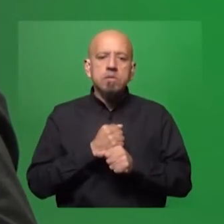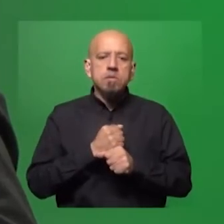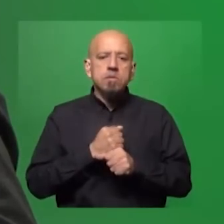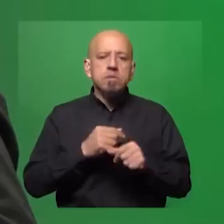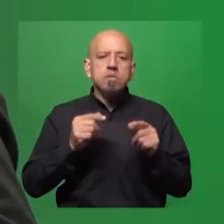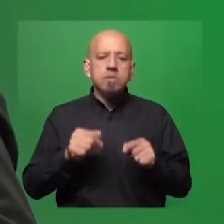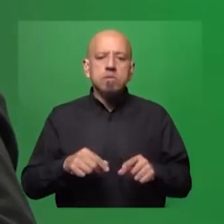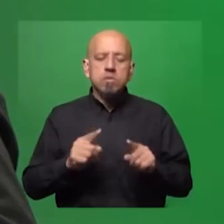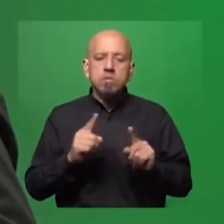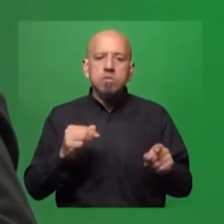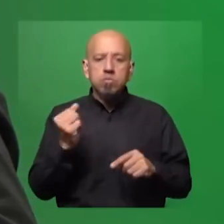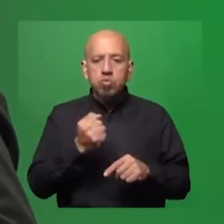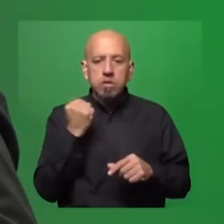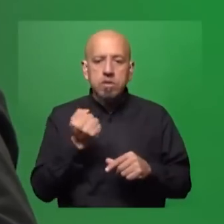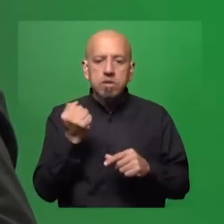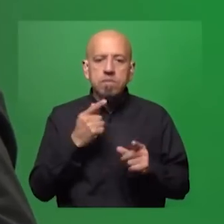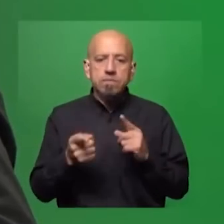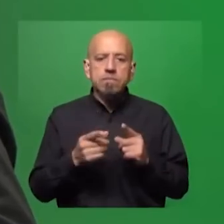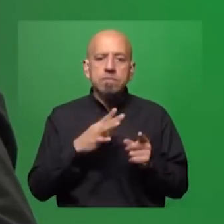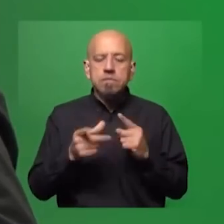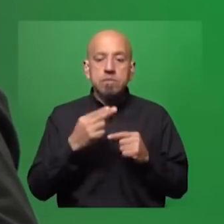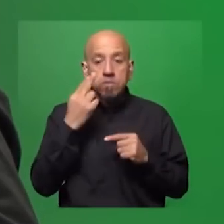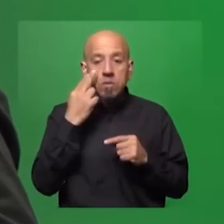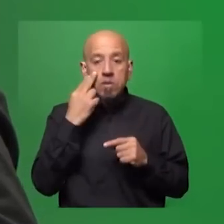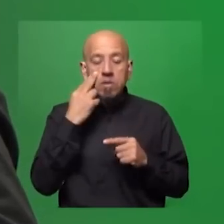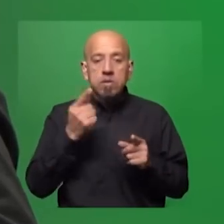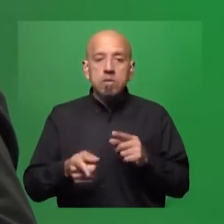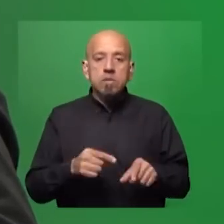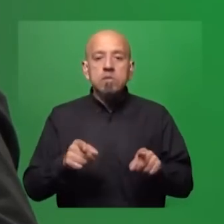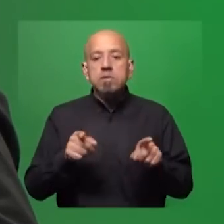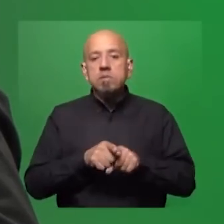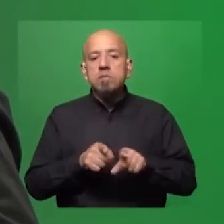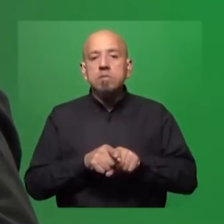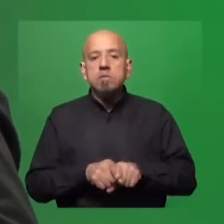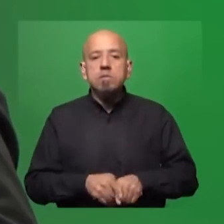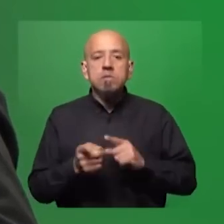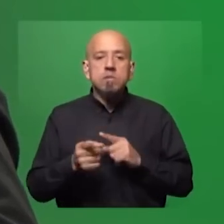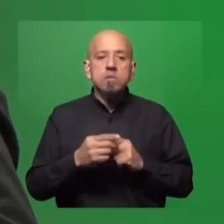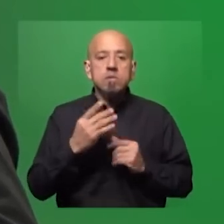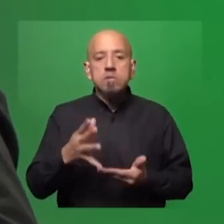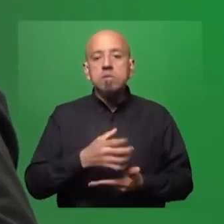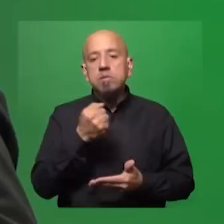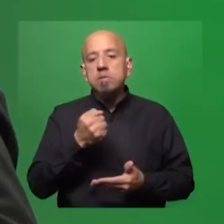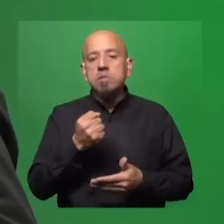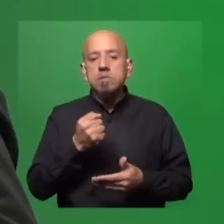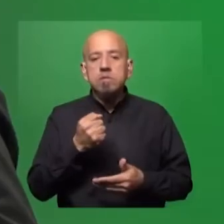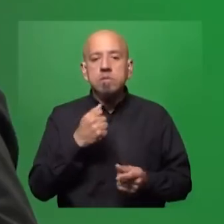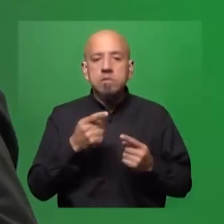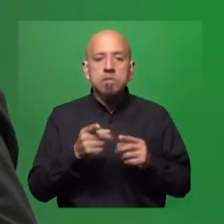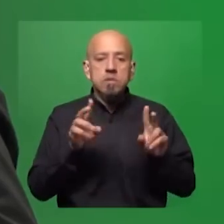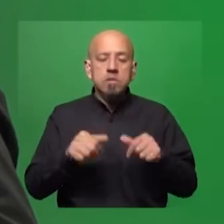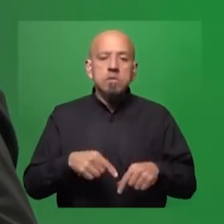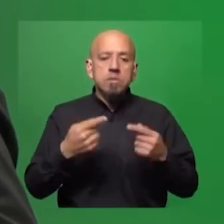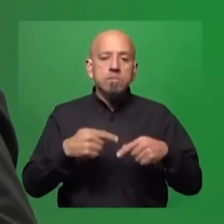Esto no es nada menor. decir, tenemos el mismo problema de producir bienes primarios, de ser extractivistas en materias